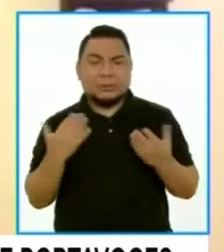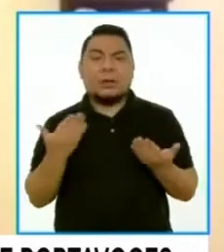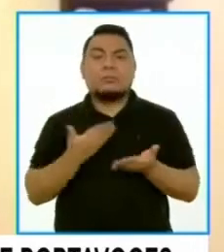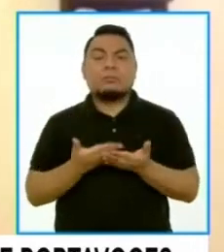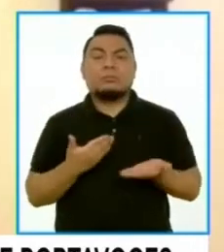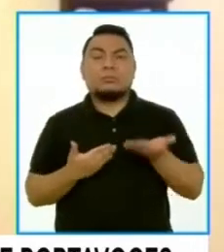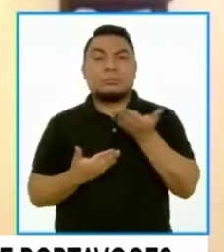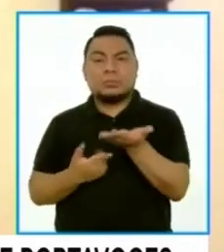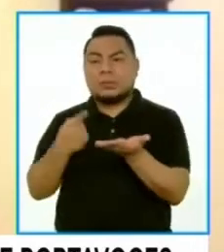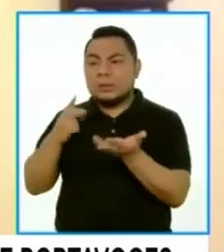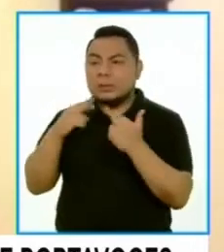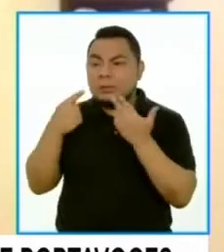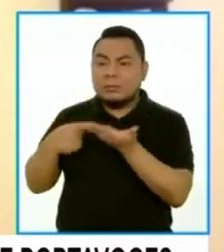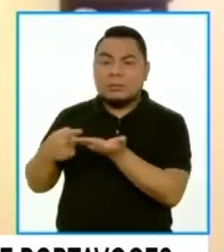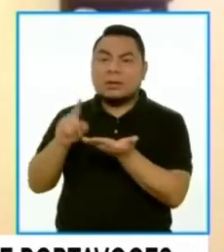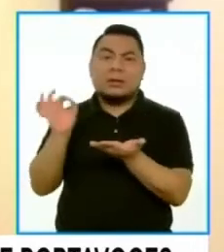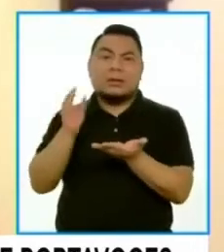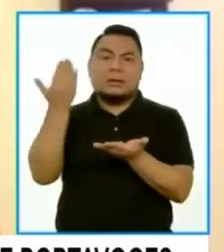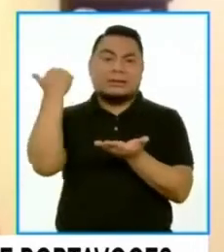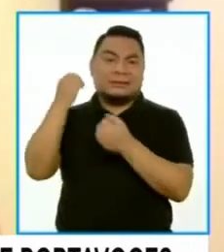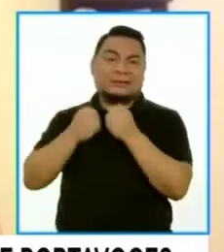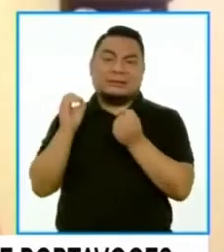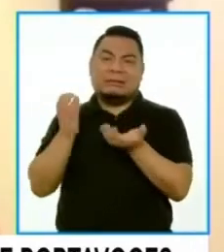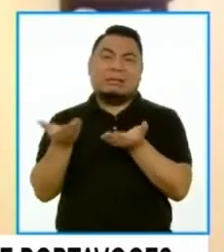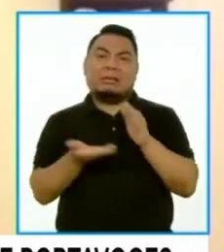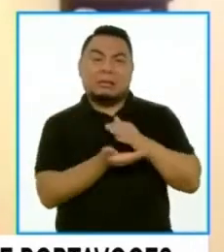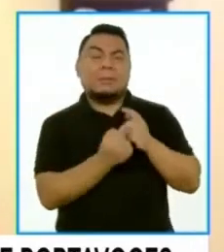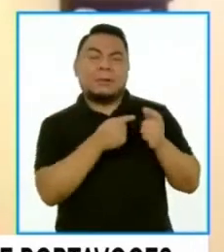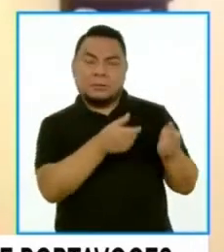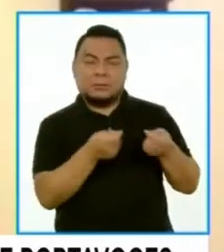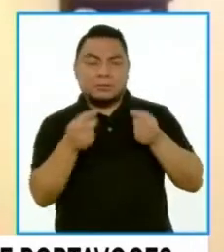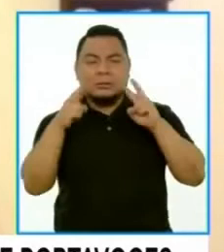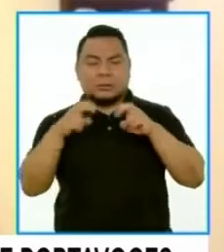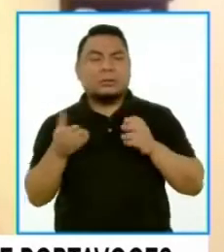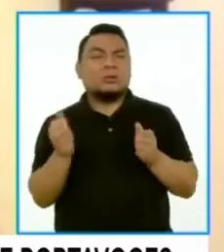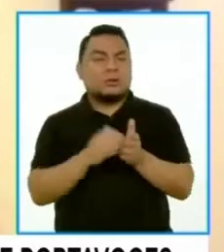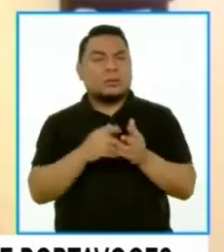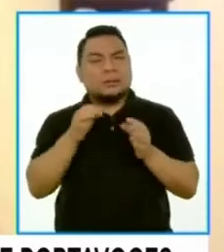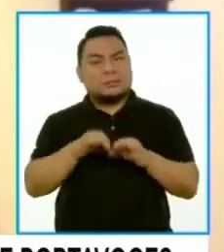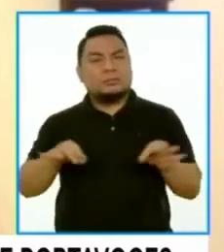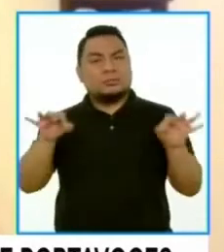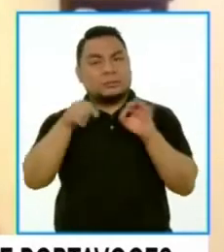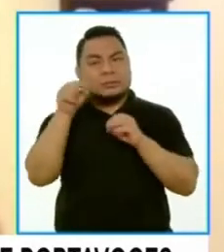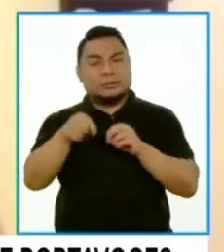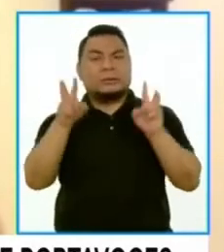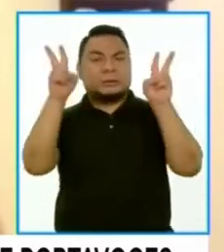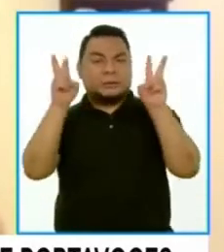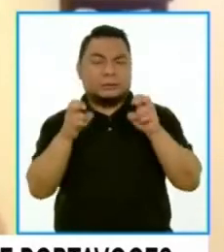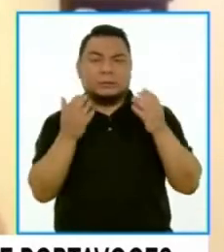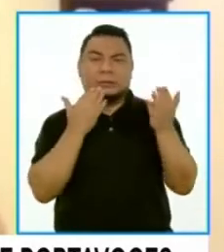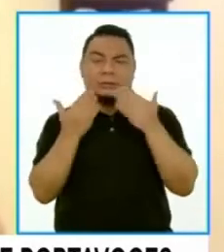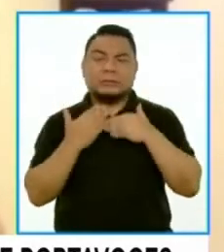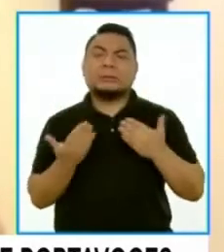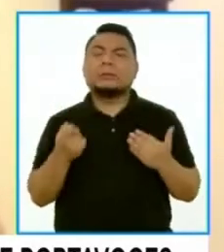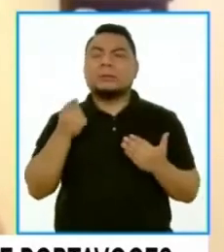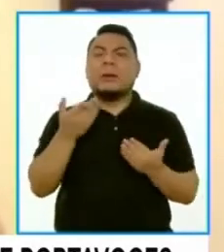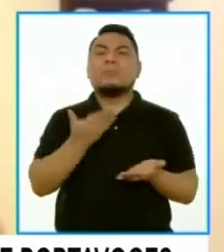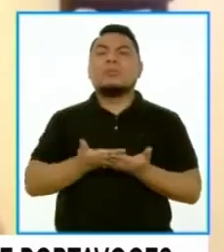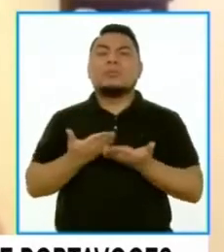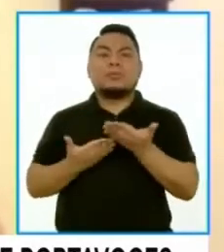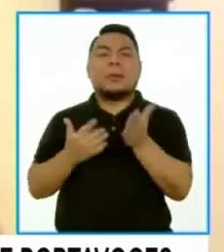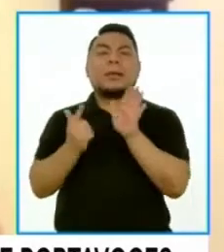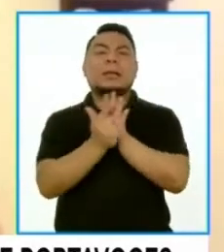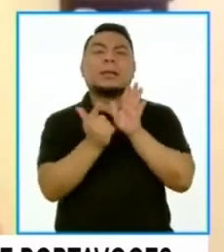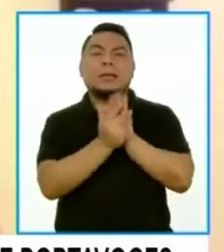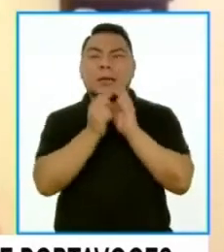que no se llegó a consensuar en el periodo pasado y será bien importante por ejemplo abordar este tema esa propuesta